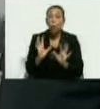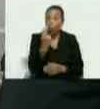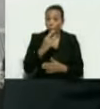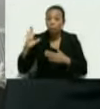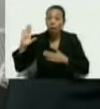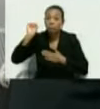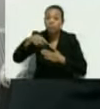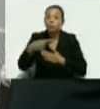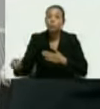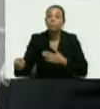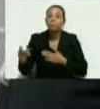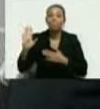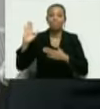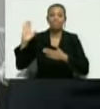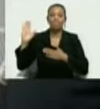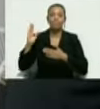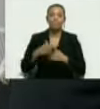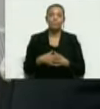jura?